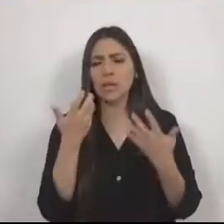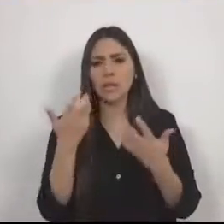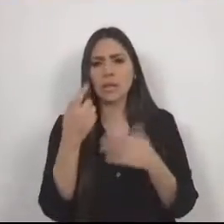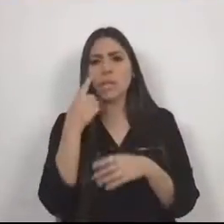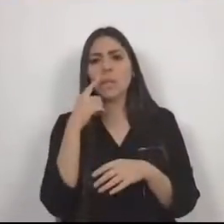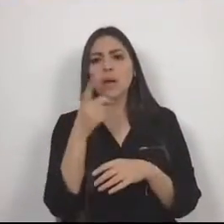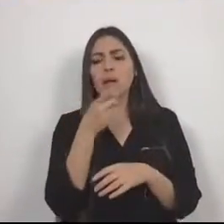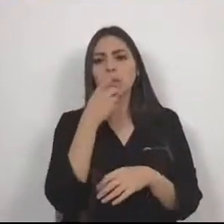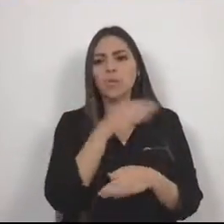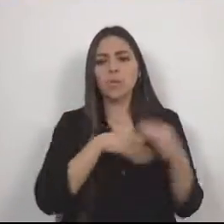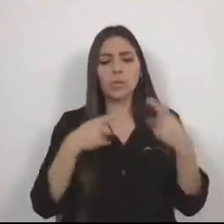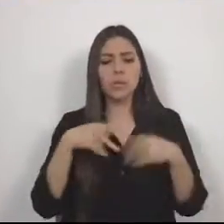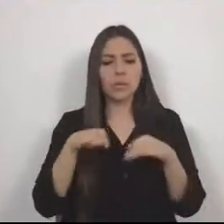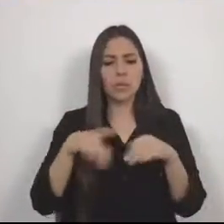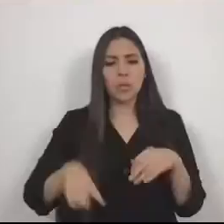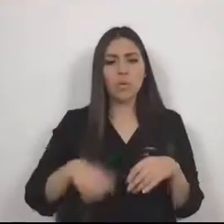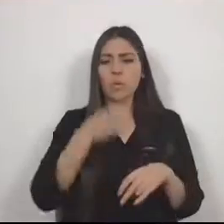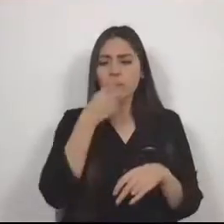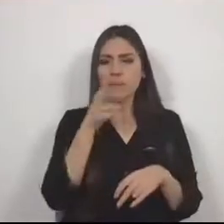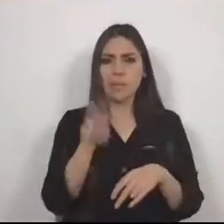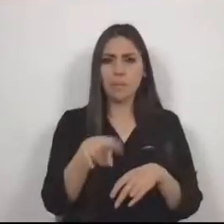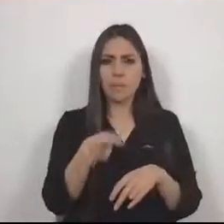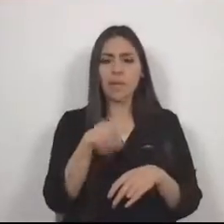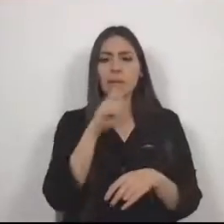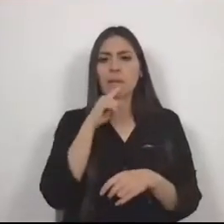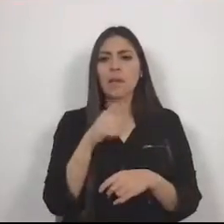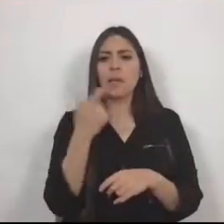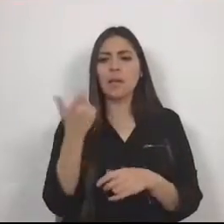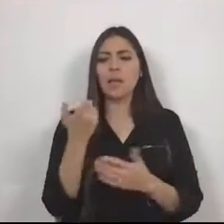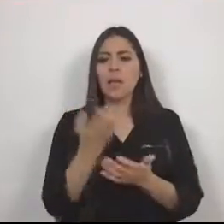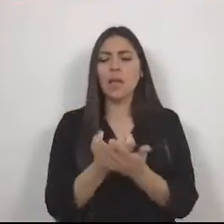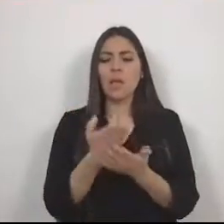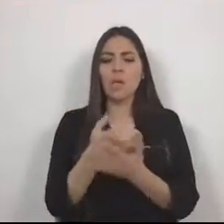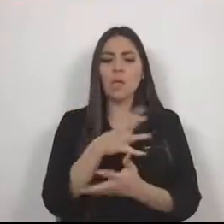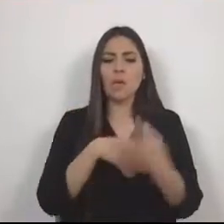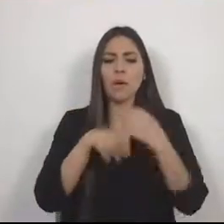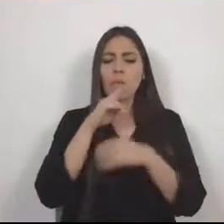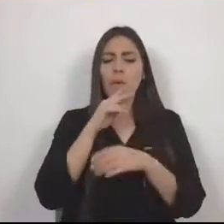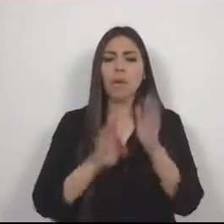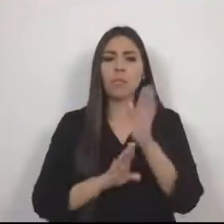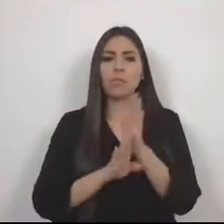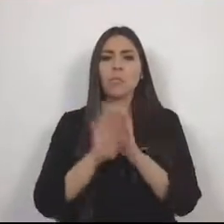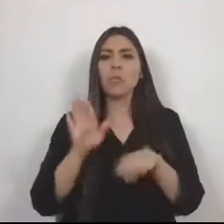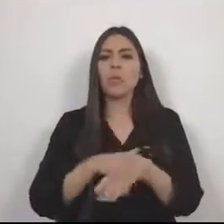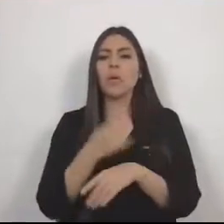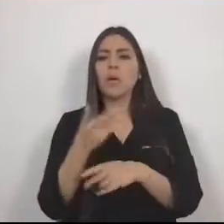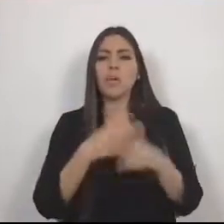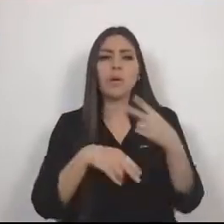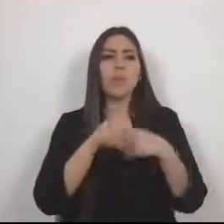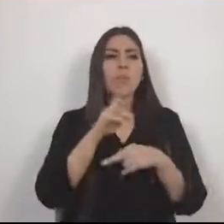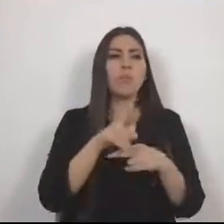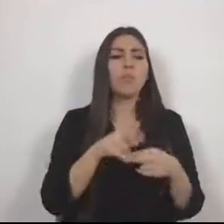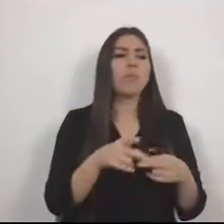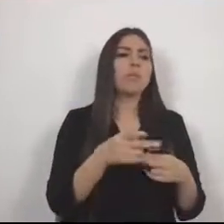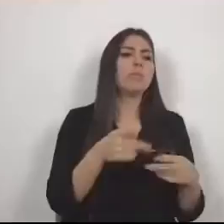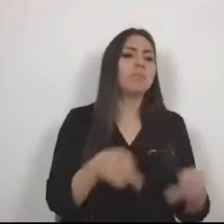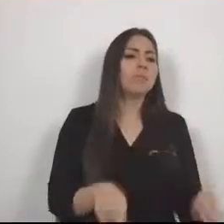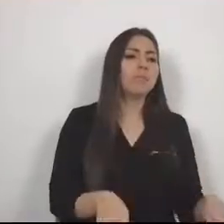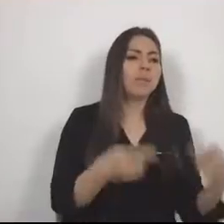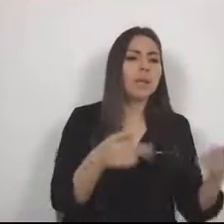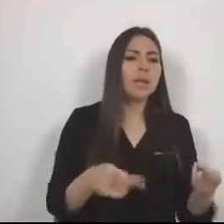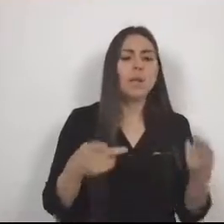servidores públicos, así como de la reactivación económica que se genera por la venta y prestación de bienes y servicios de las dependencias